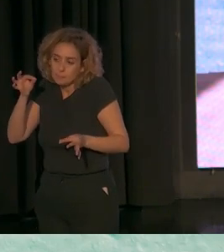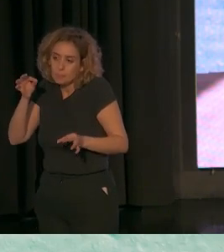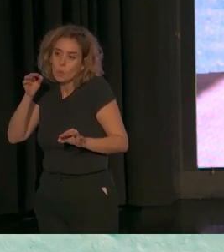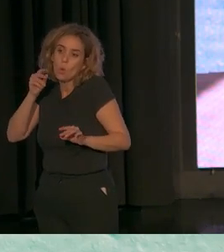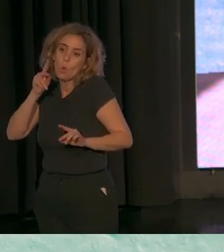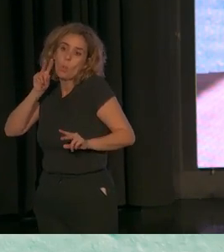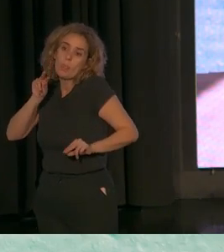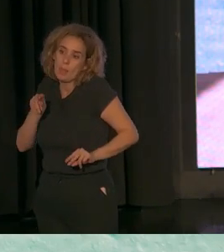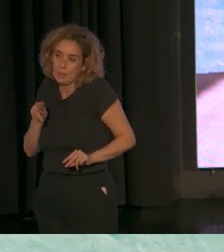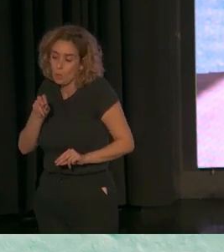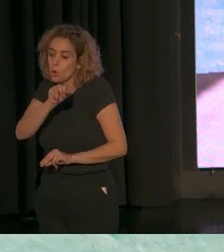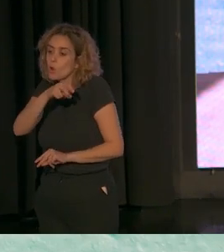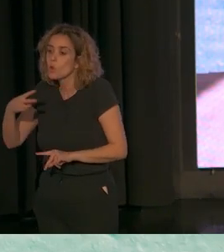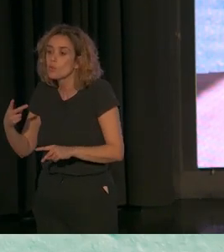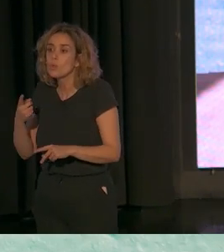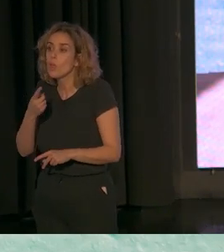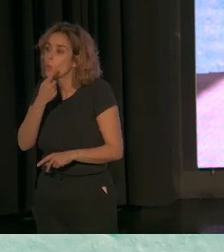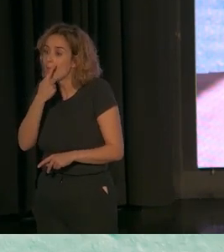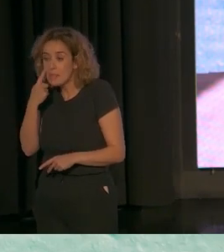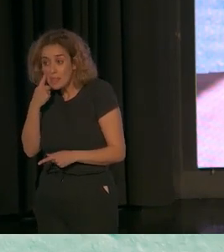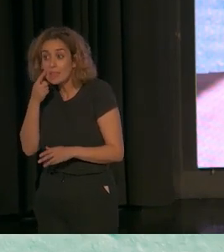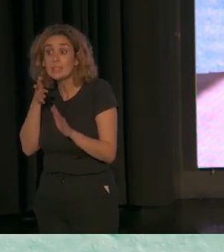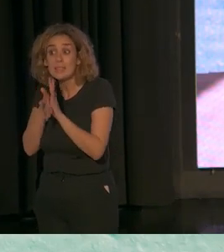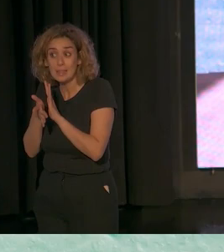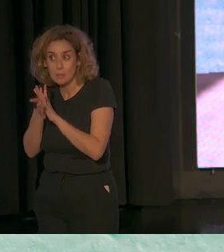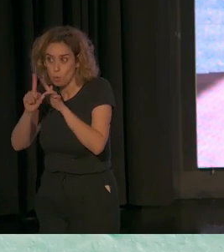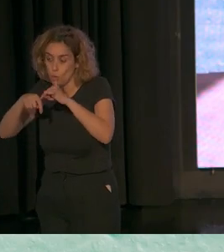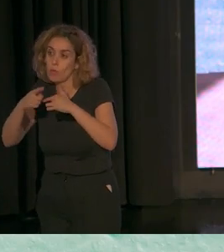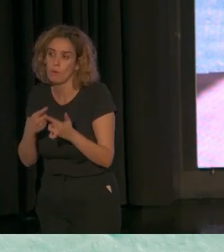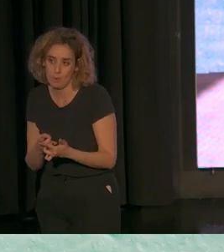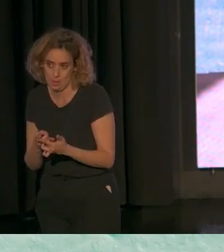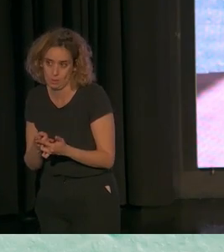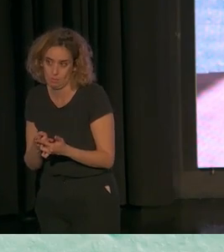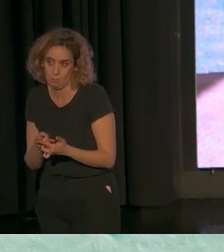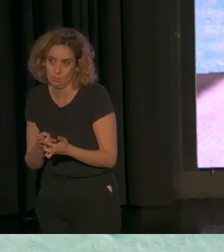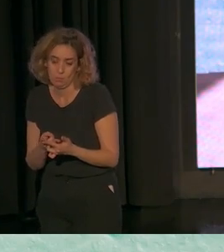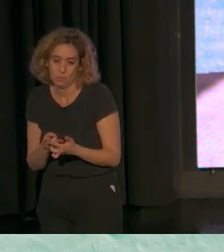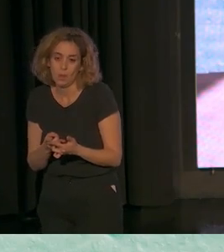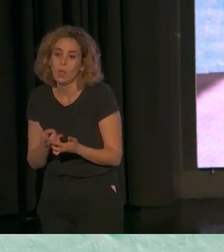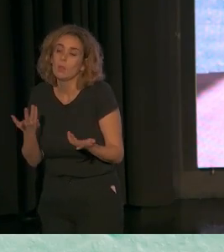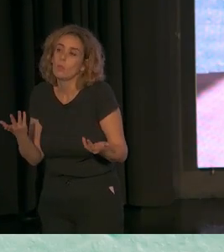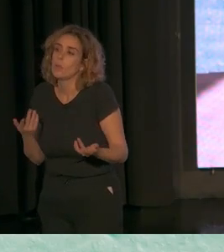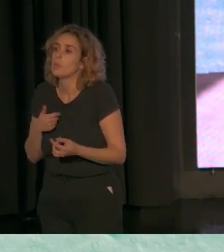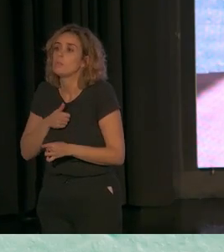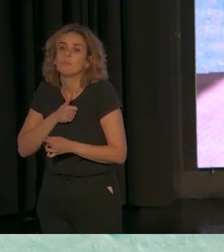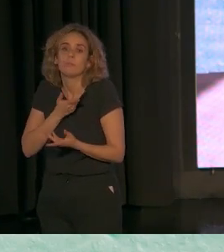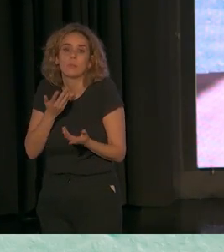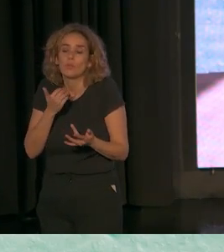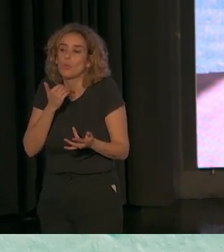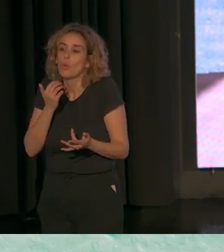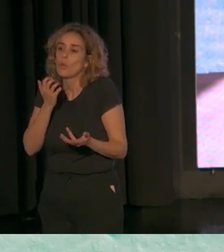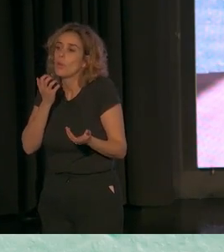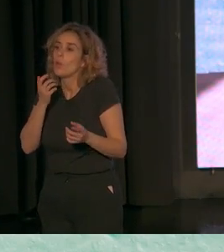de testimonios de familias, pero, evidentemente, ni puedo ni podemos pretender que sean representativos. Hay que tomar las